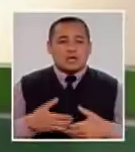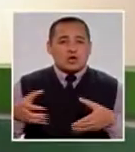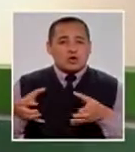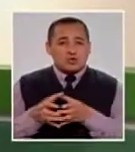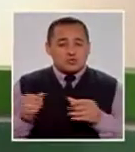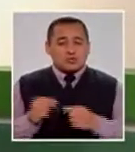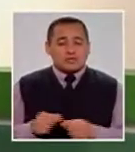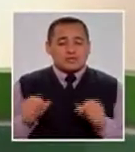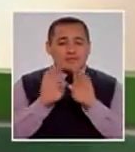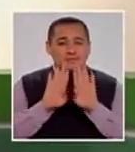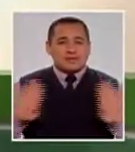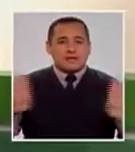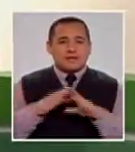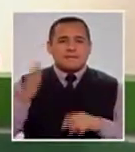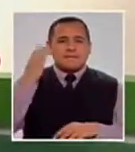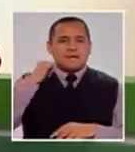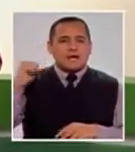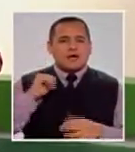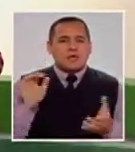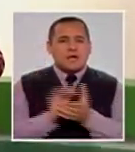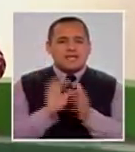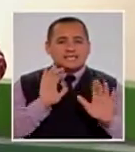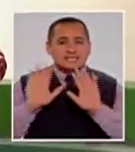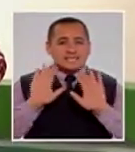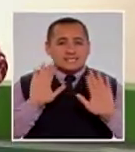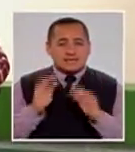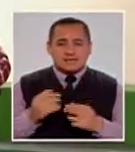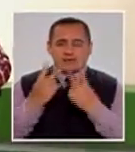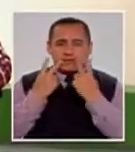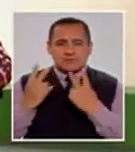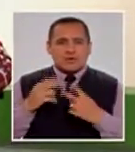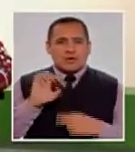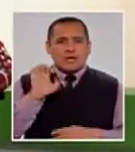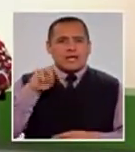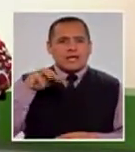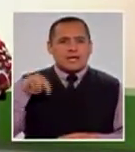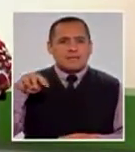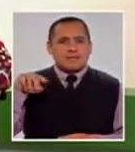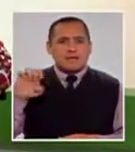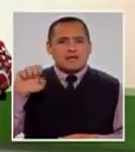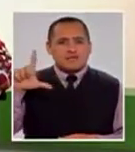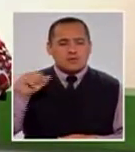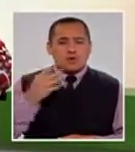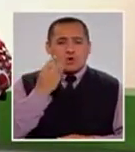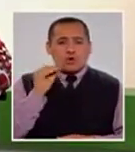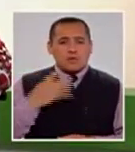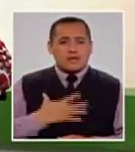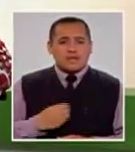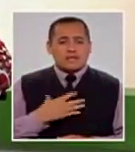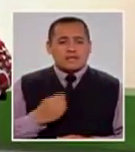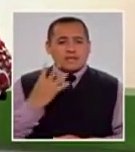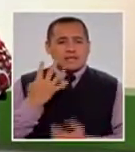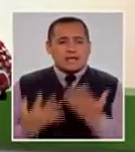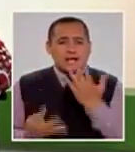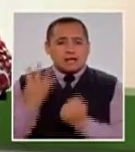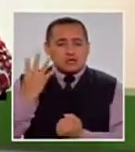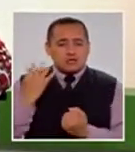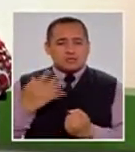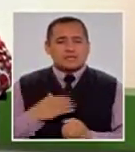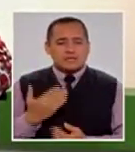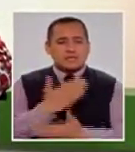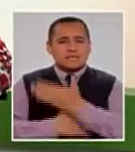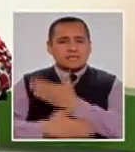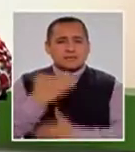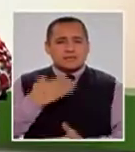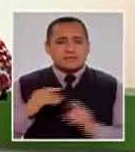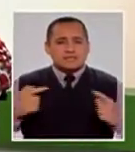El equipo de producción de Sin Barreras viajó a Chincha y ahí encontró a Emanuel, un joven de 14 años que sufre una